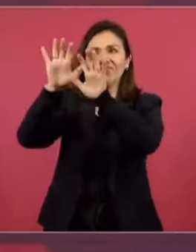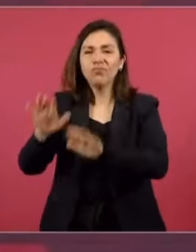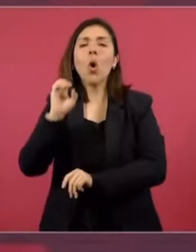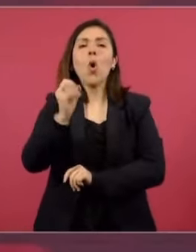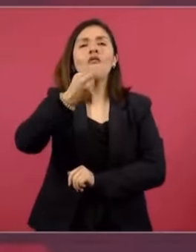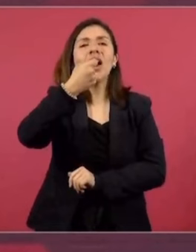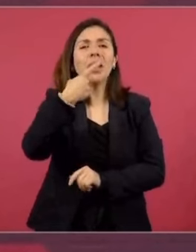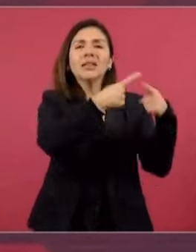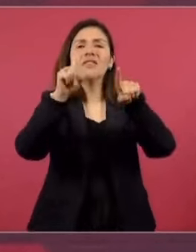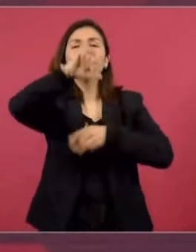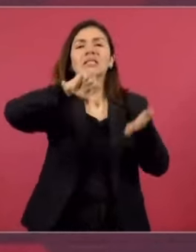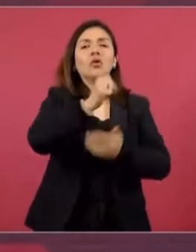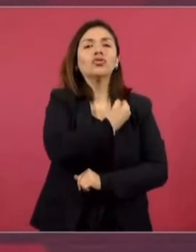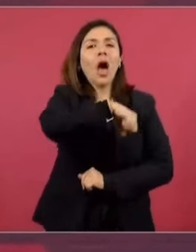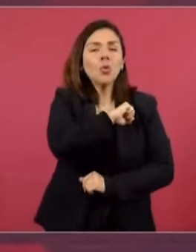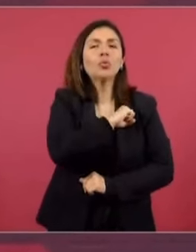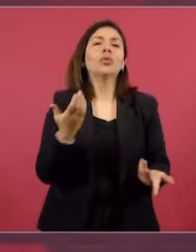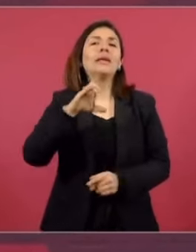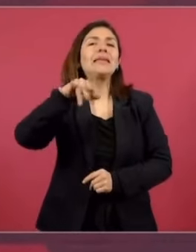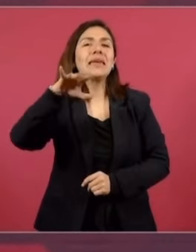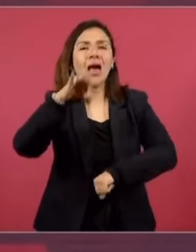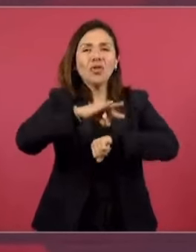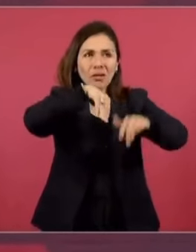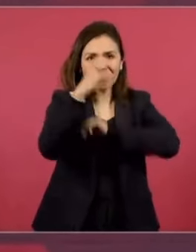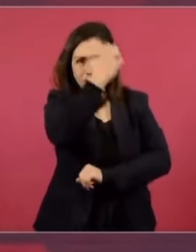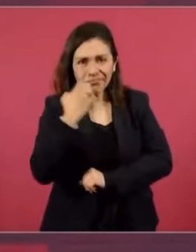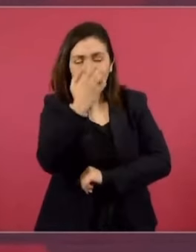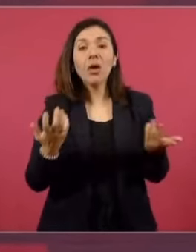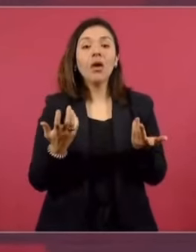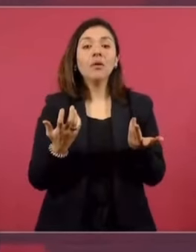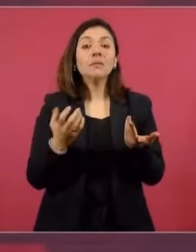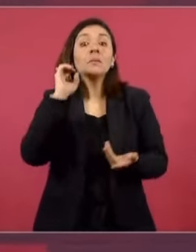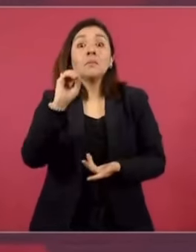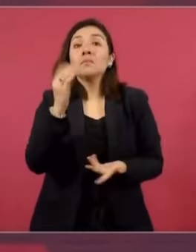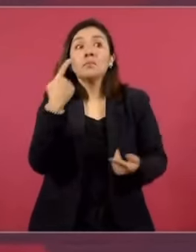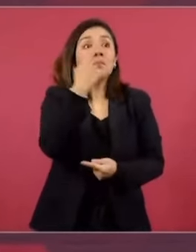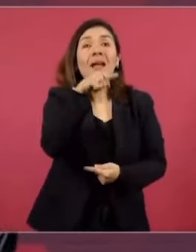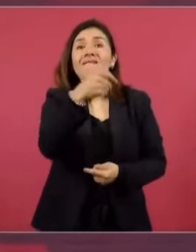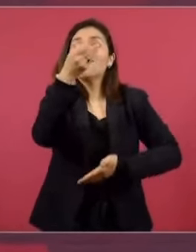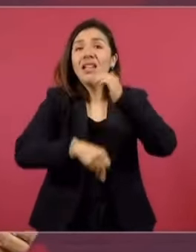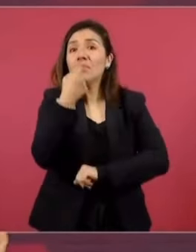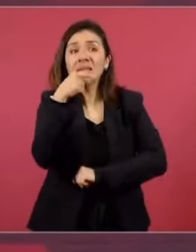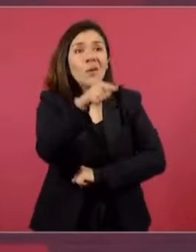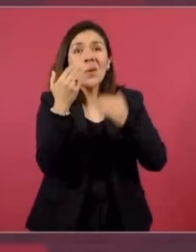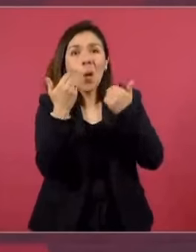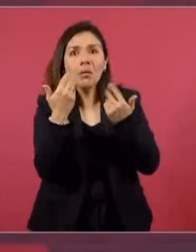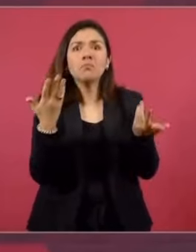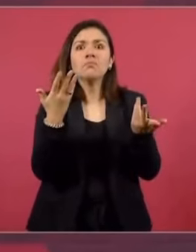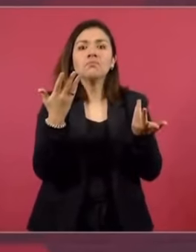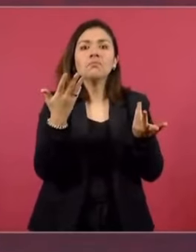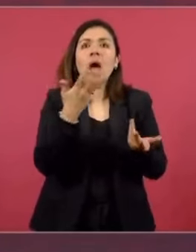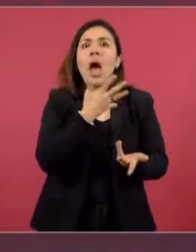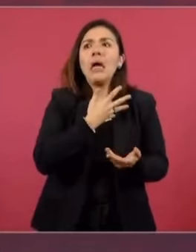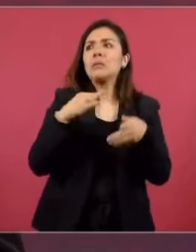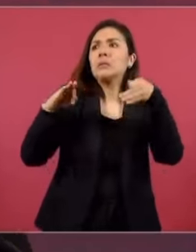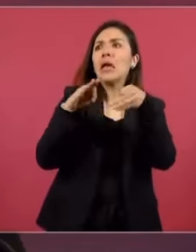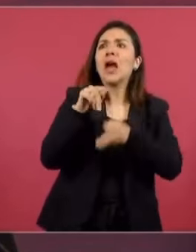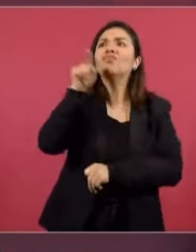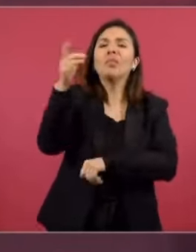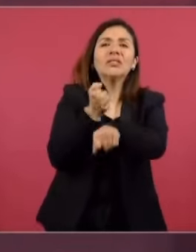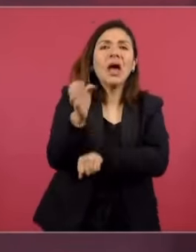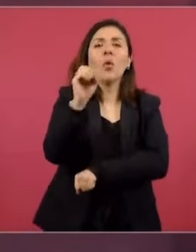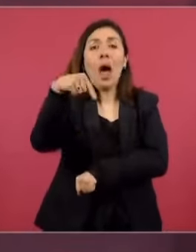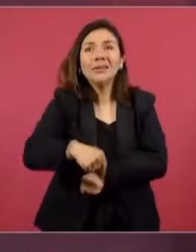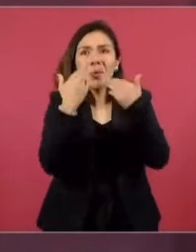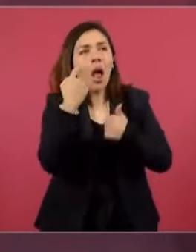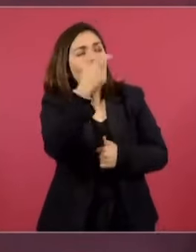de los centros de salud, de las clínicas, puede ser que falte un medicamento y esté en un estado o cerca de